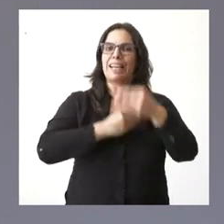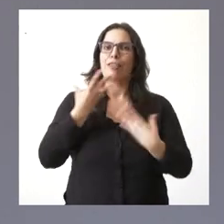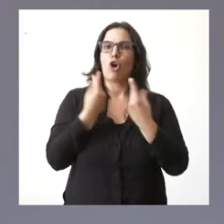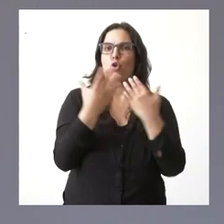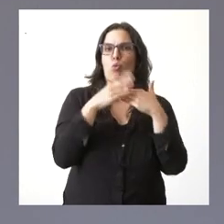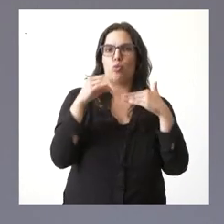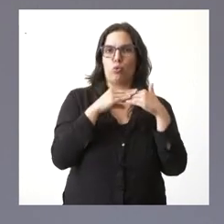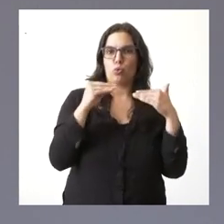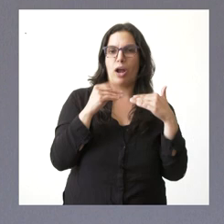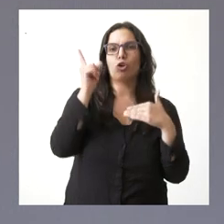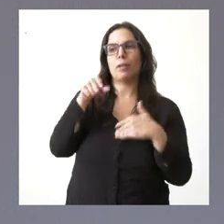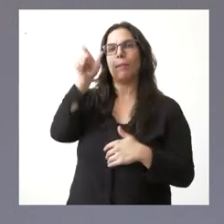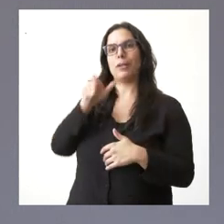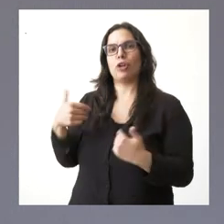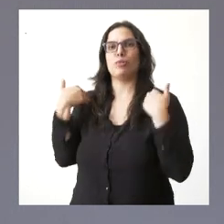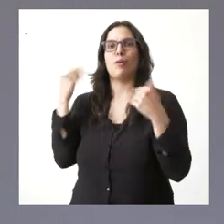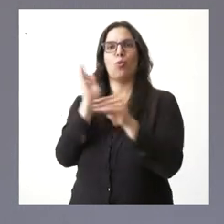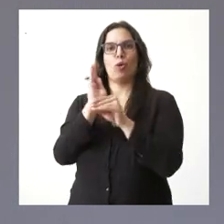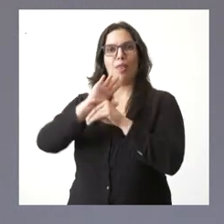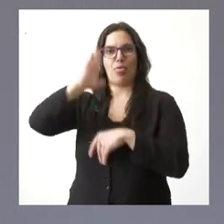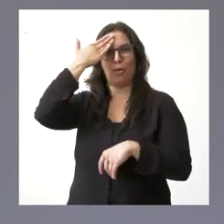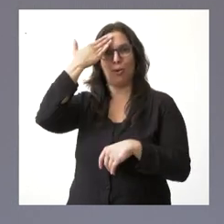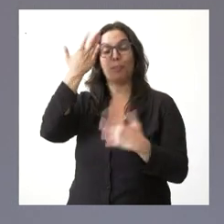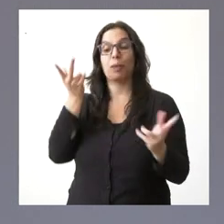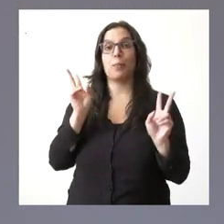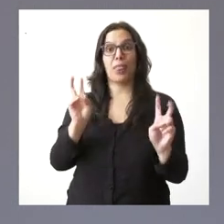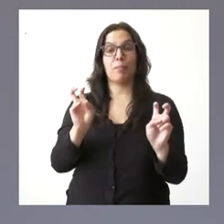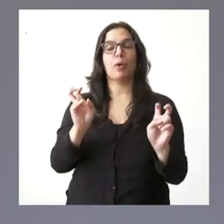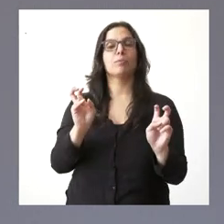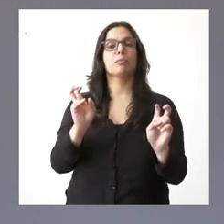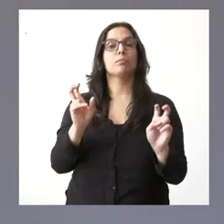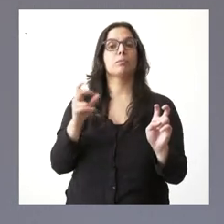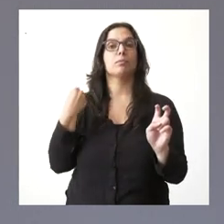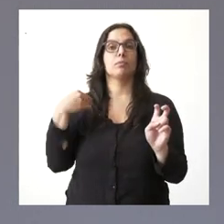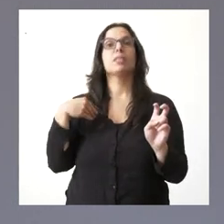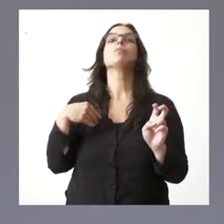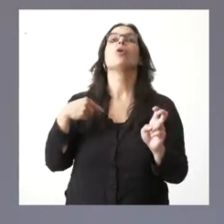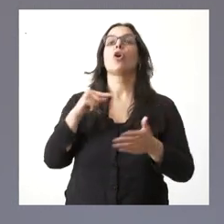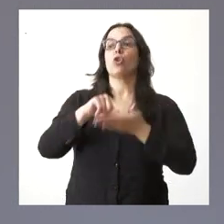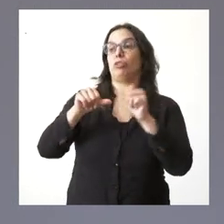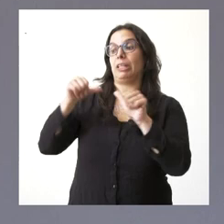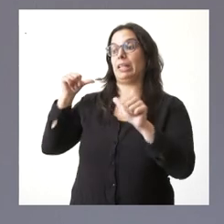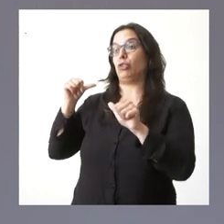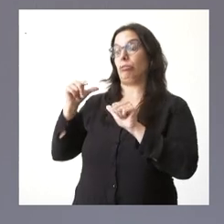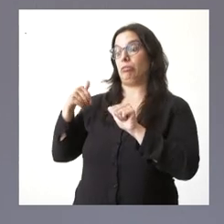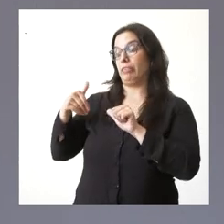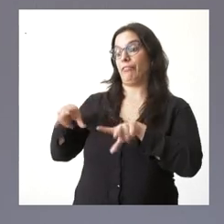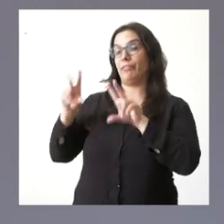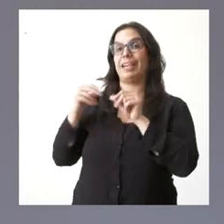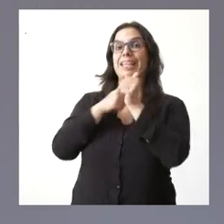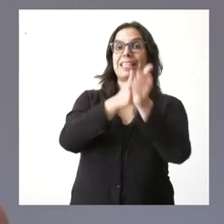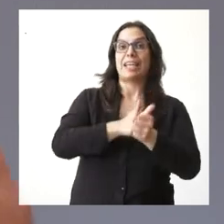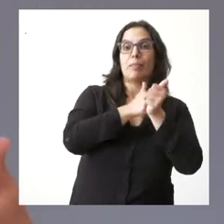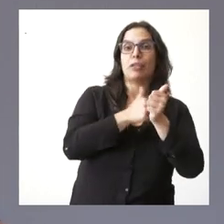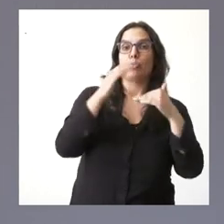y a los cuidadores. En un primer momento, con el contrato que finaliza, ese seguimiento tanto a los